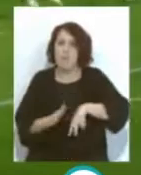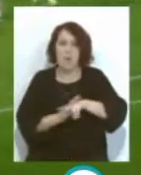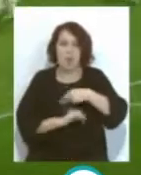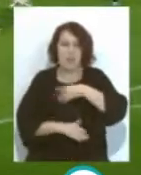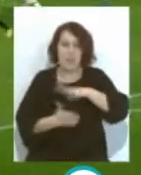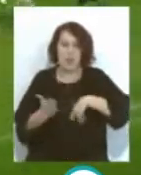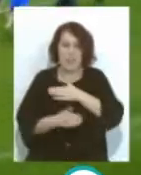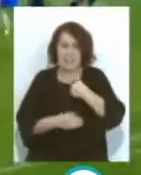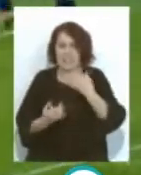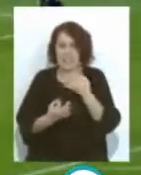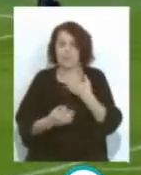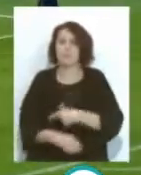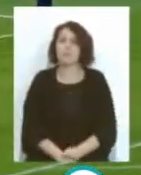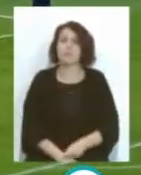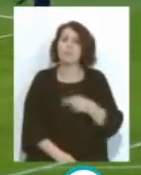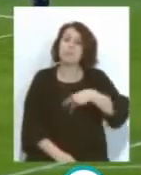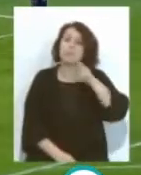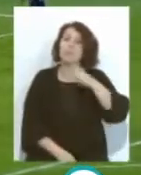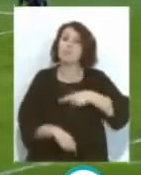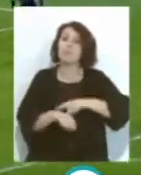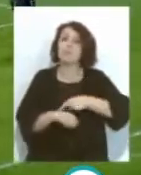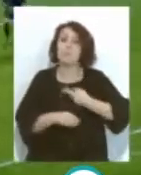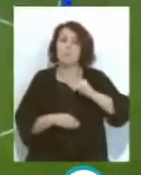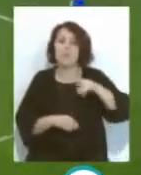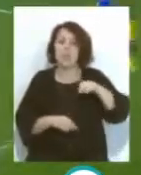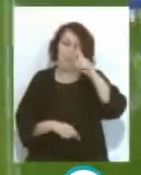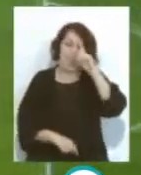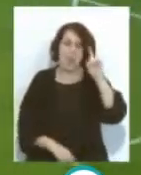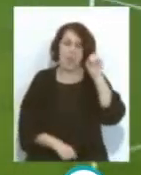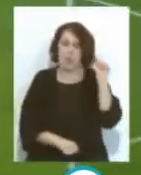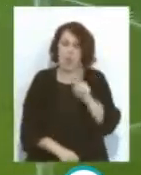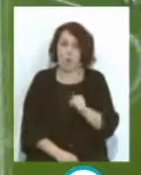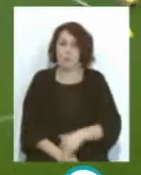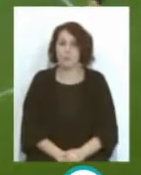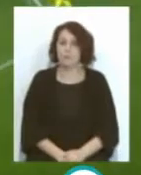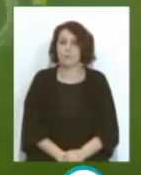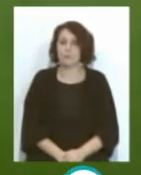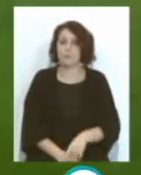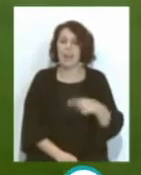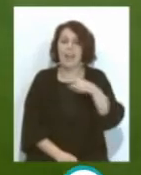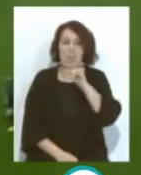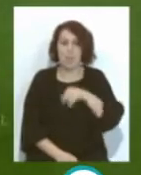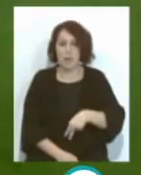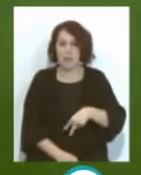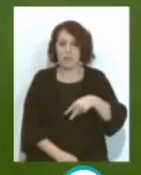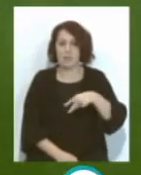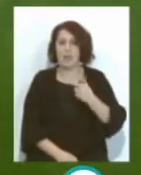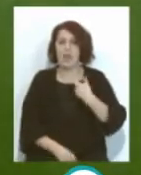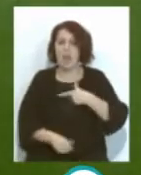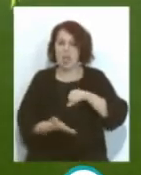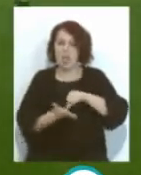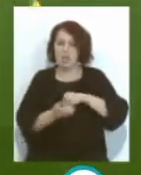Barcelona Y aquí vemos También ya En la prórroga Ese cabezazo De Griezmann Al centro De